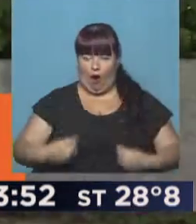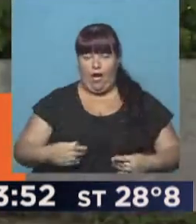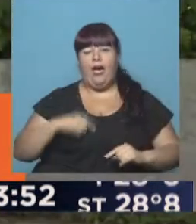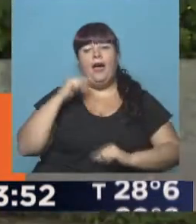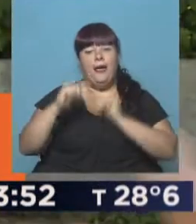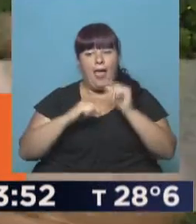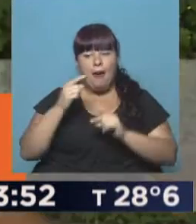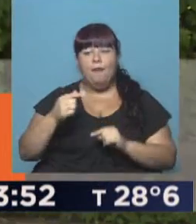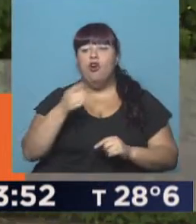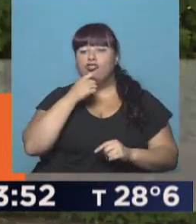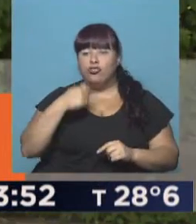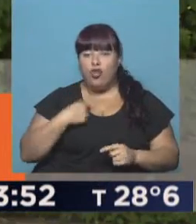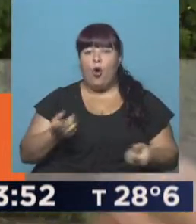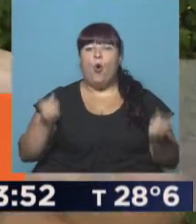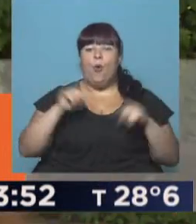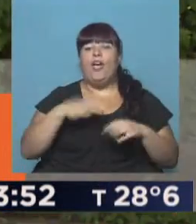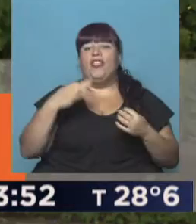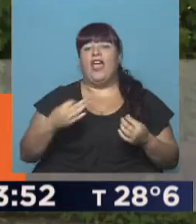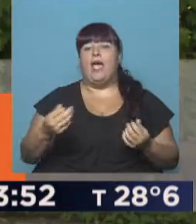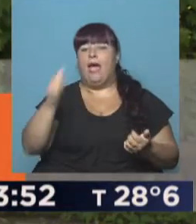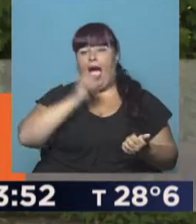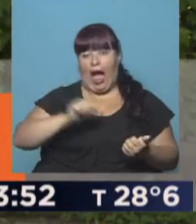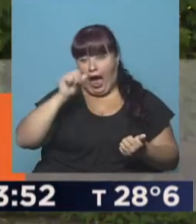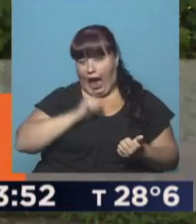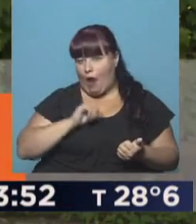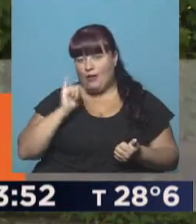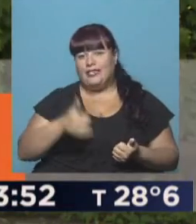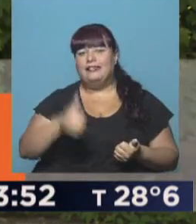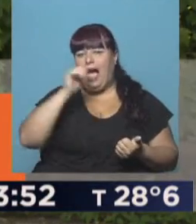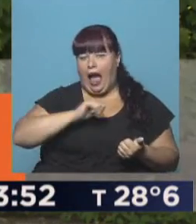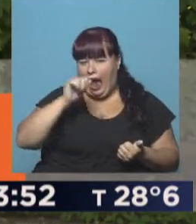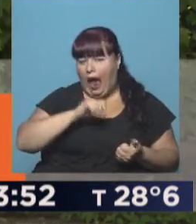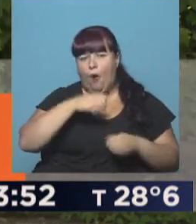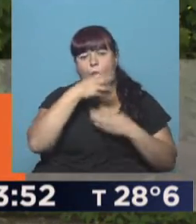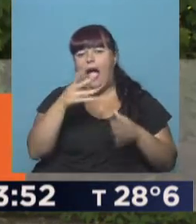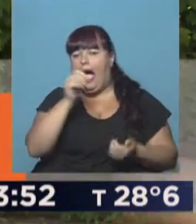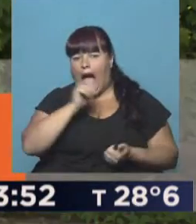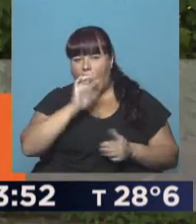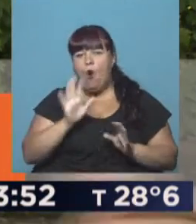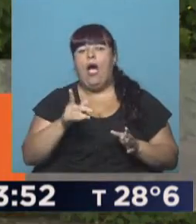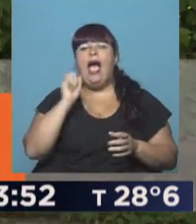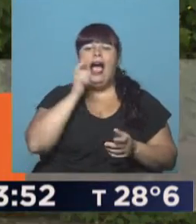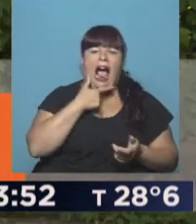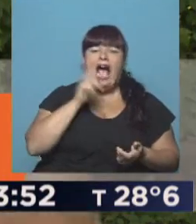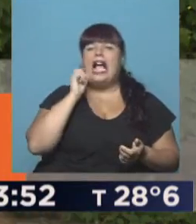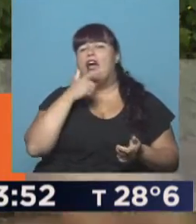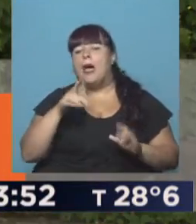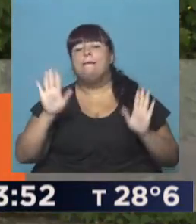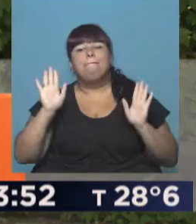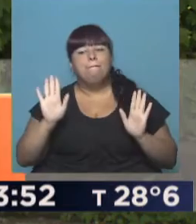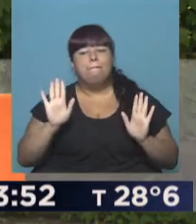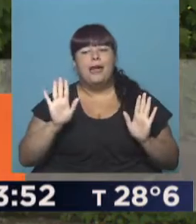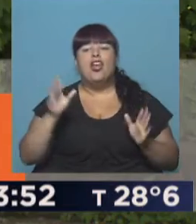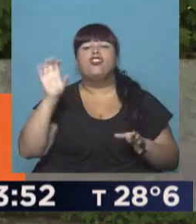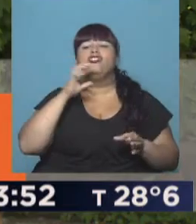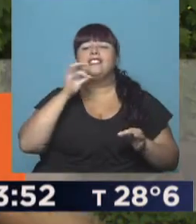viendo que cuando a mí me tienen que reponer, me tienen que reponer agua, agua mineral o cualquier tipo de agua, con gas, sin gas, pero tienen que ser